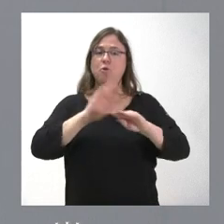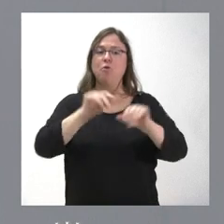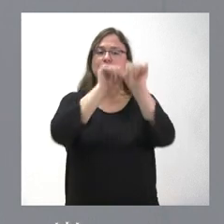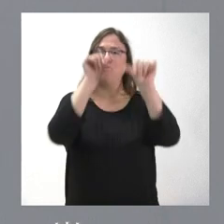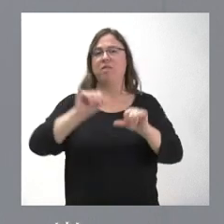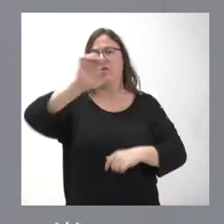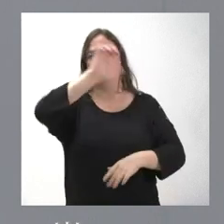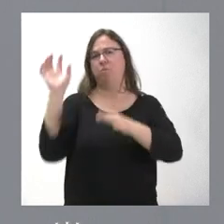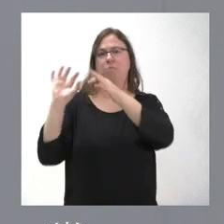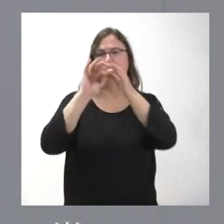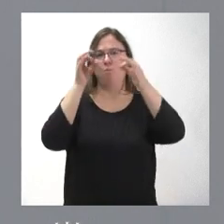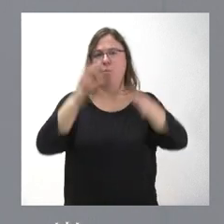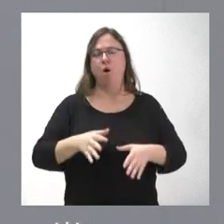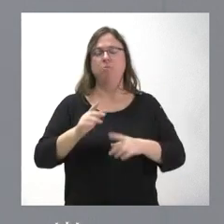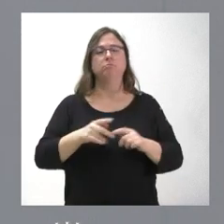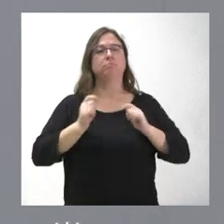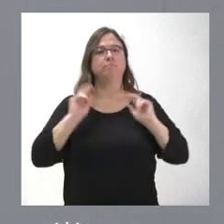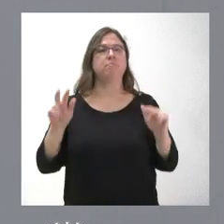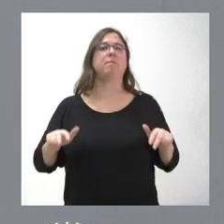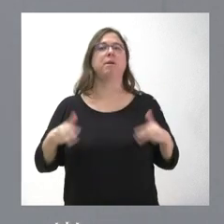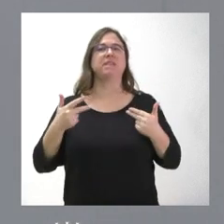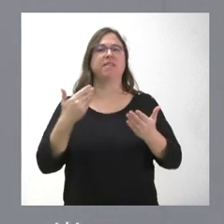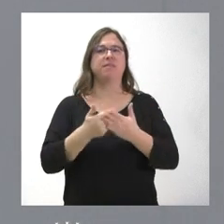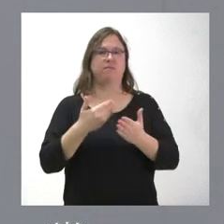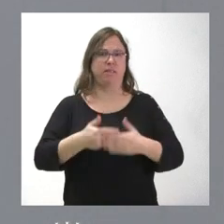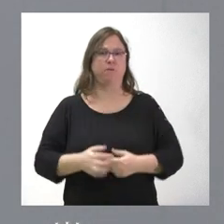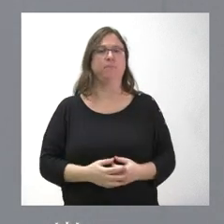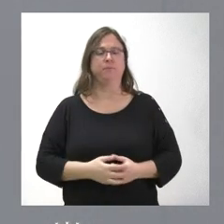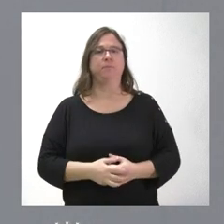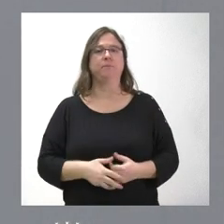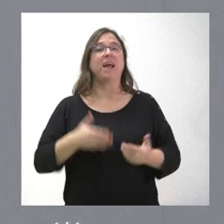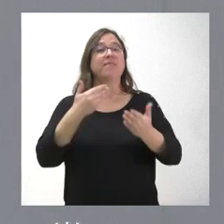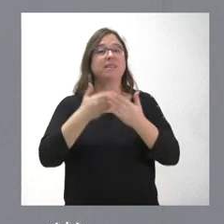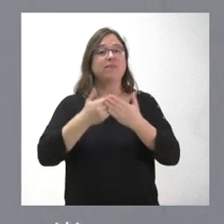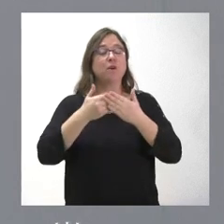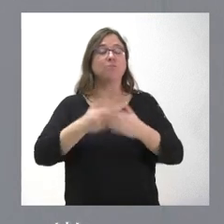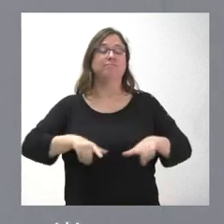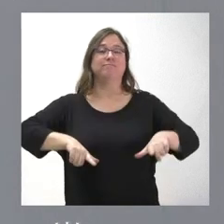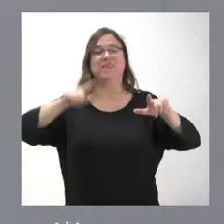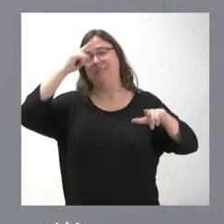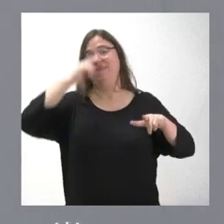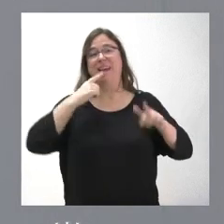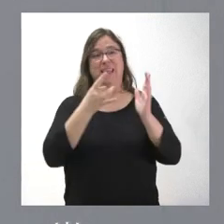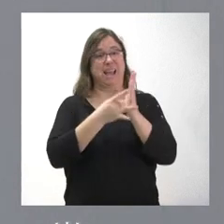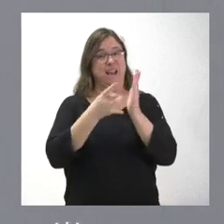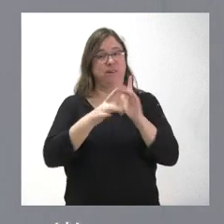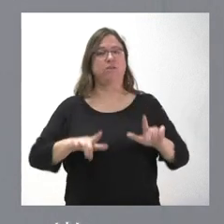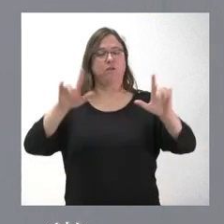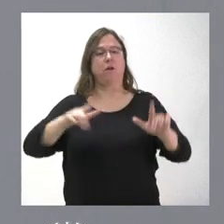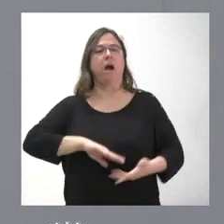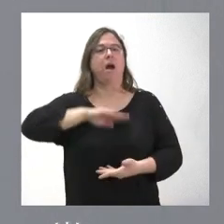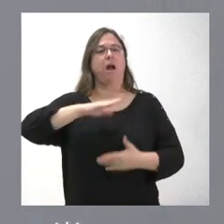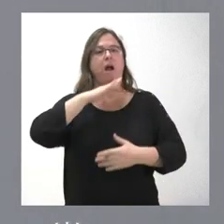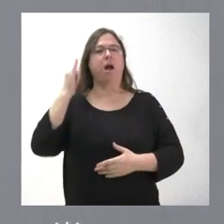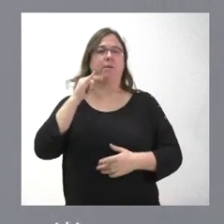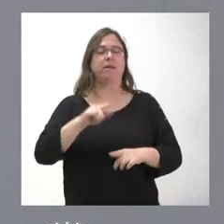europeo que nos va a permitir estas certificaciones de las cualificaciones digitales de los ciudadanos de Castilla y León. Son 200.000 euros